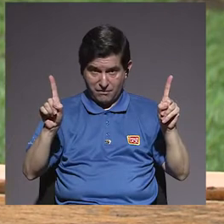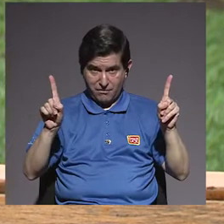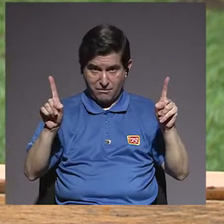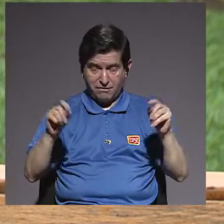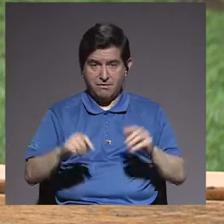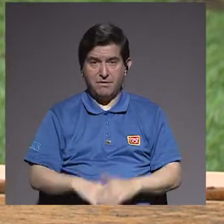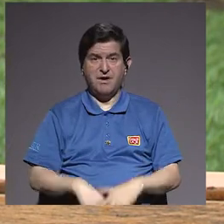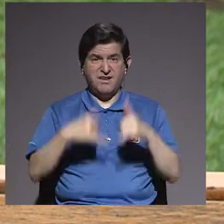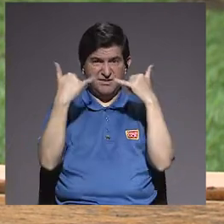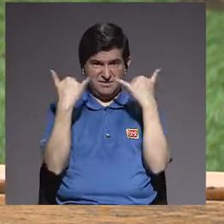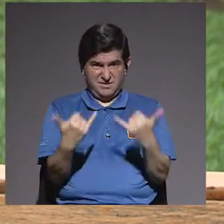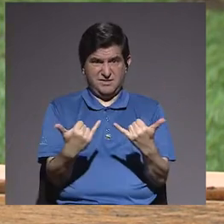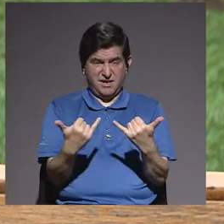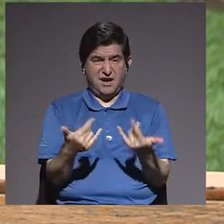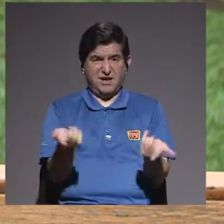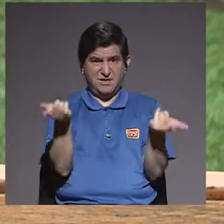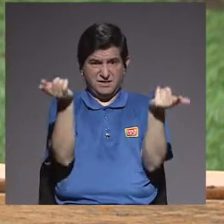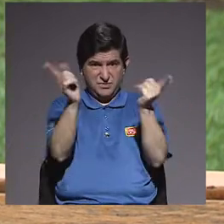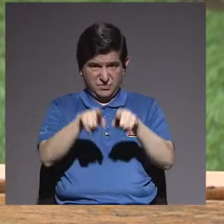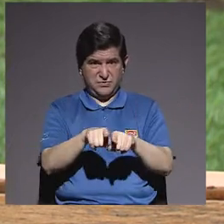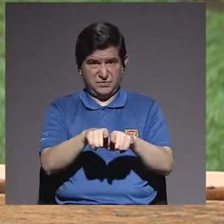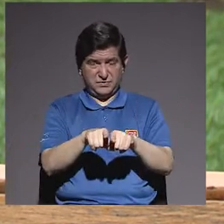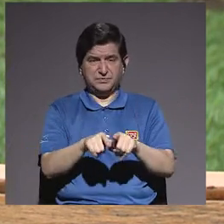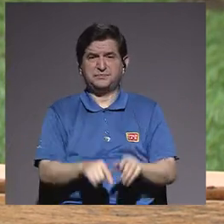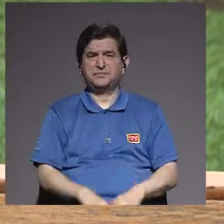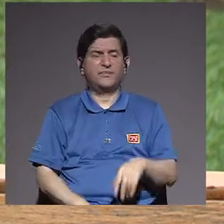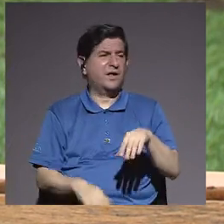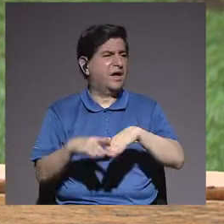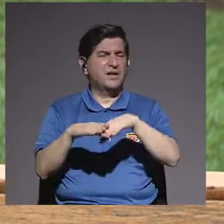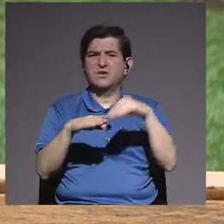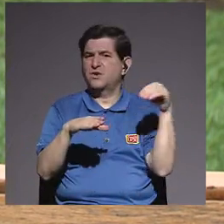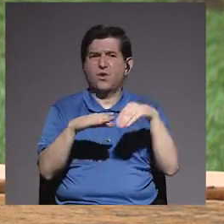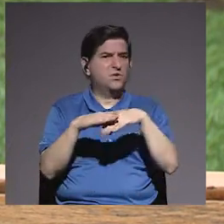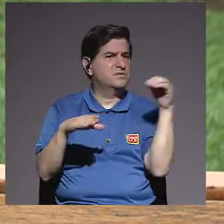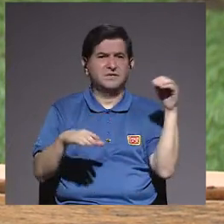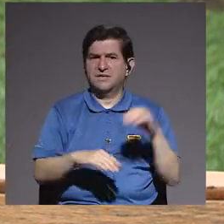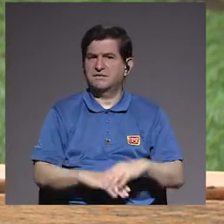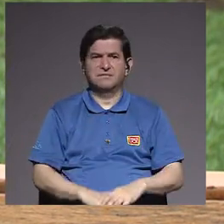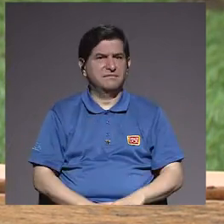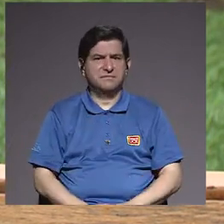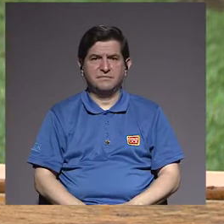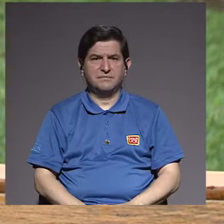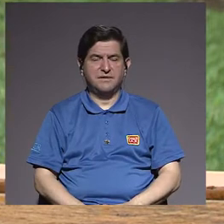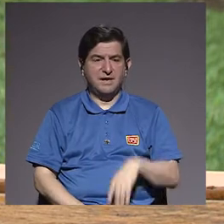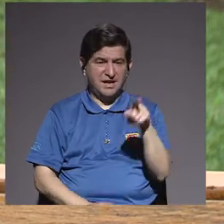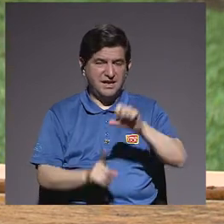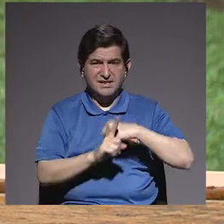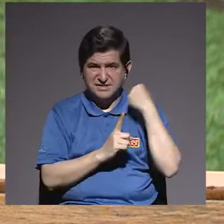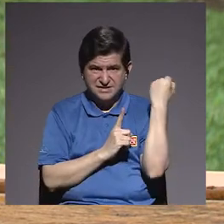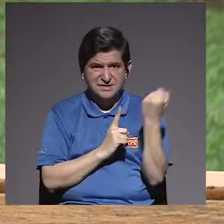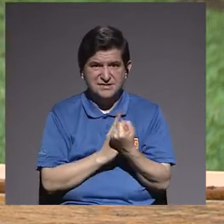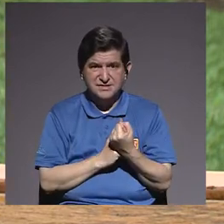ya cuando se da esto de que no salgas, ya él no salgas, es